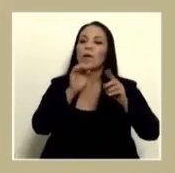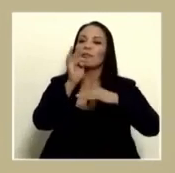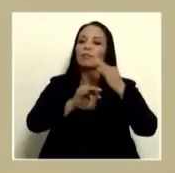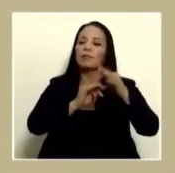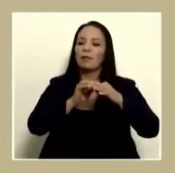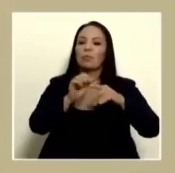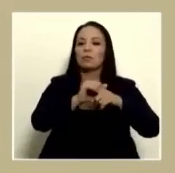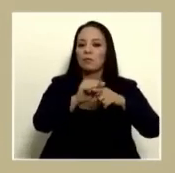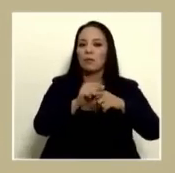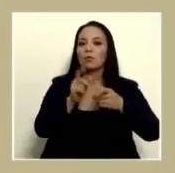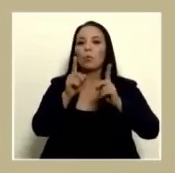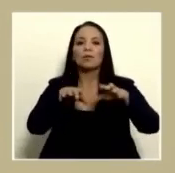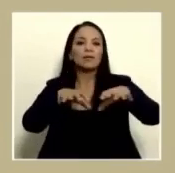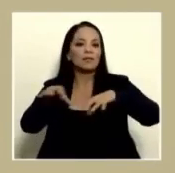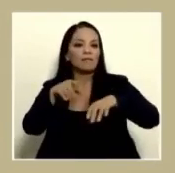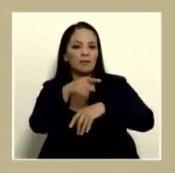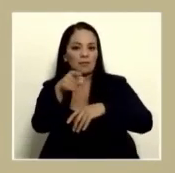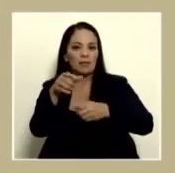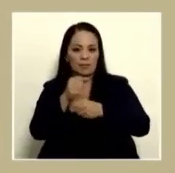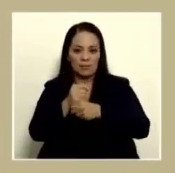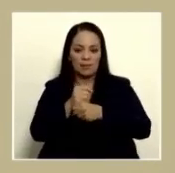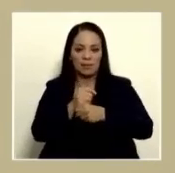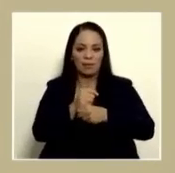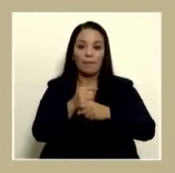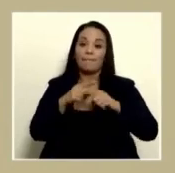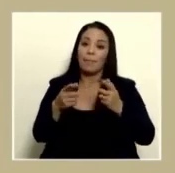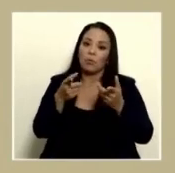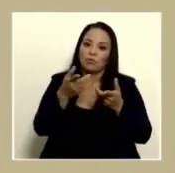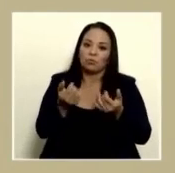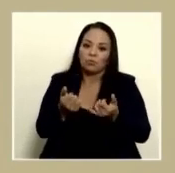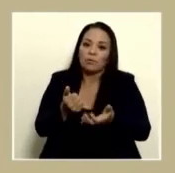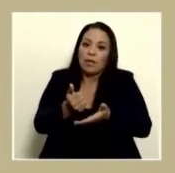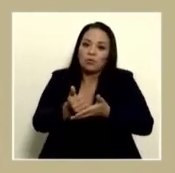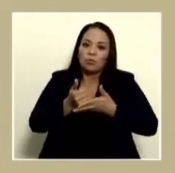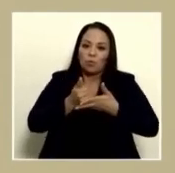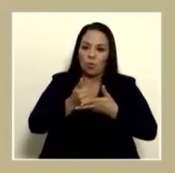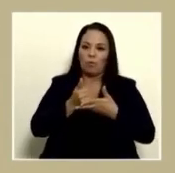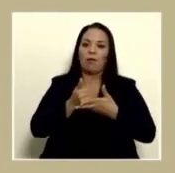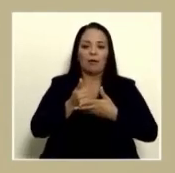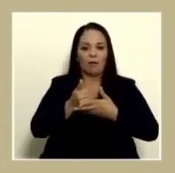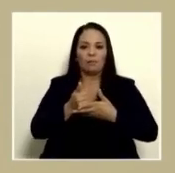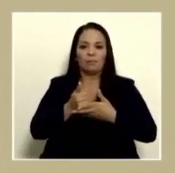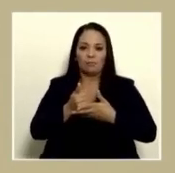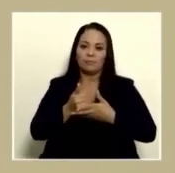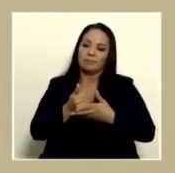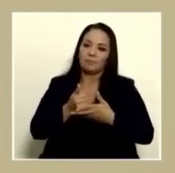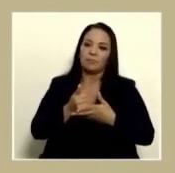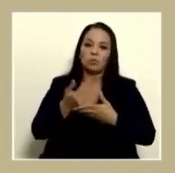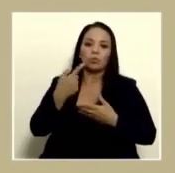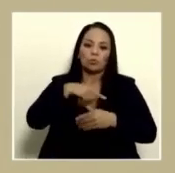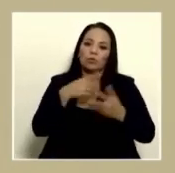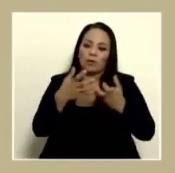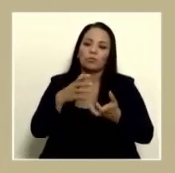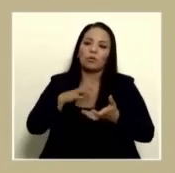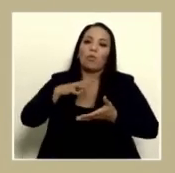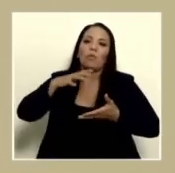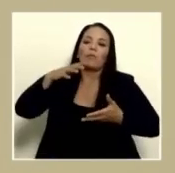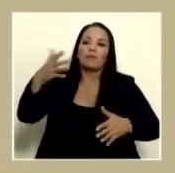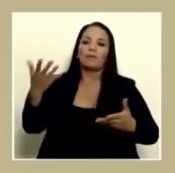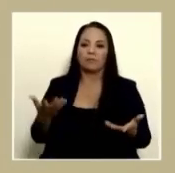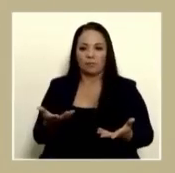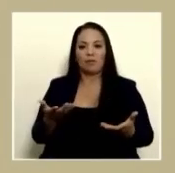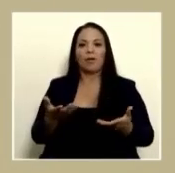de actividades ponerlos a hacer pero si nos quita un poco de presión sobre todo que queremos aumentar rápidamente el número de